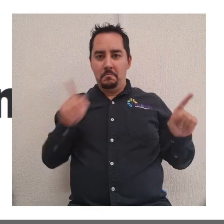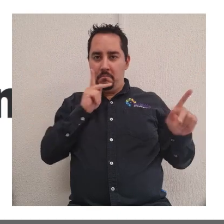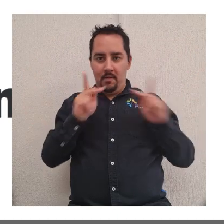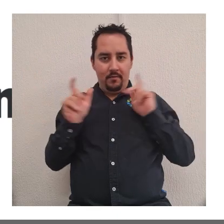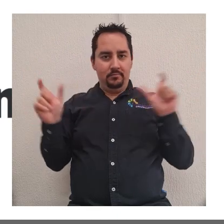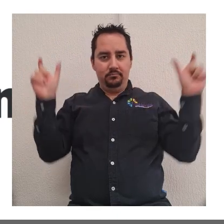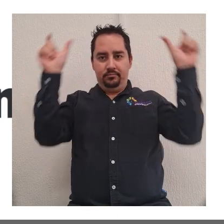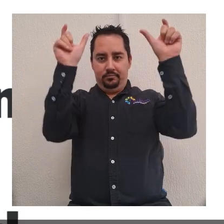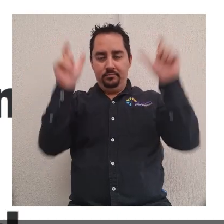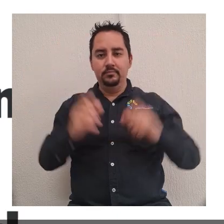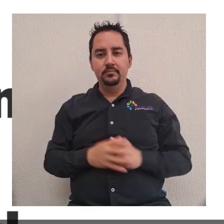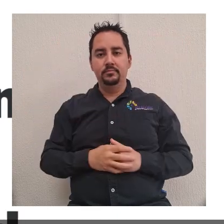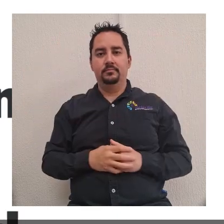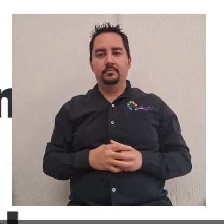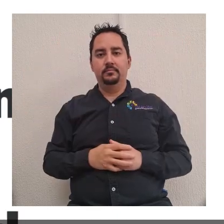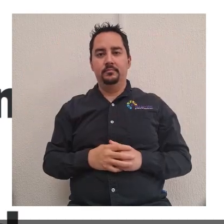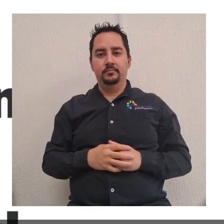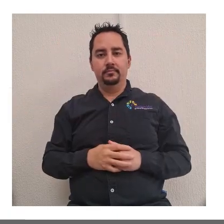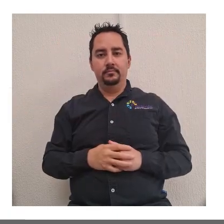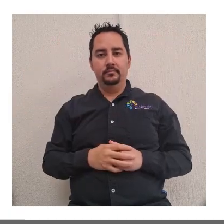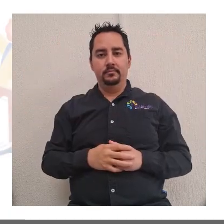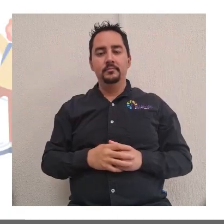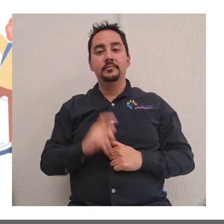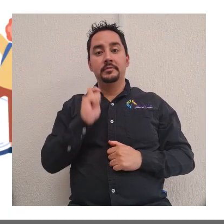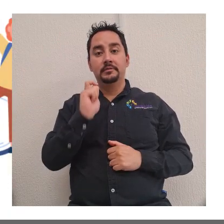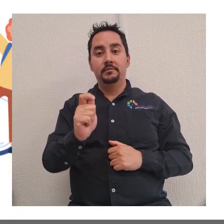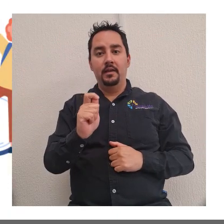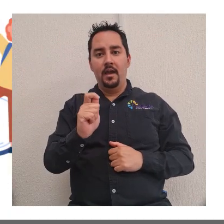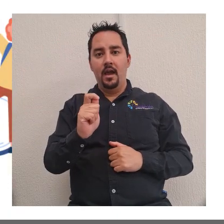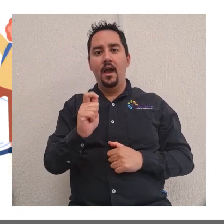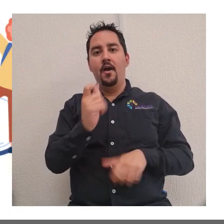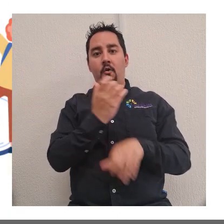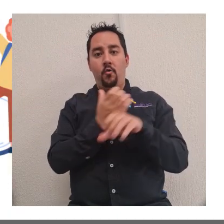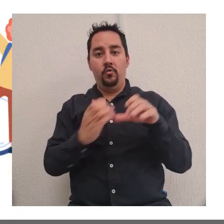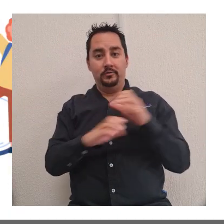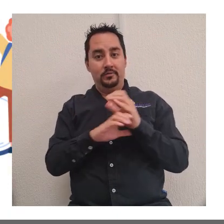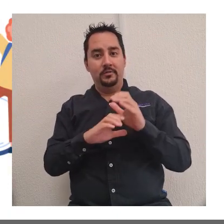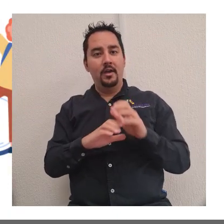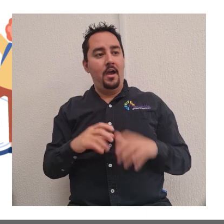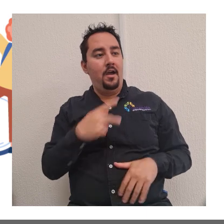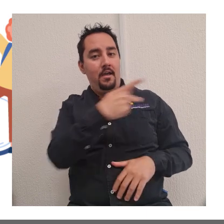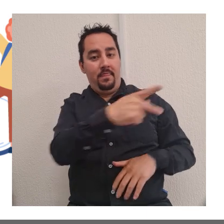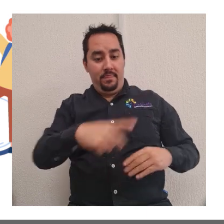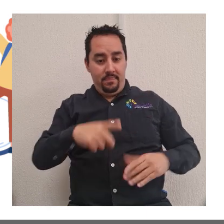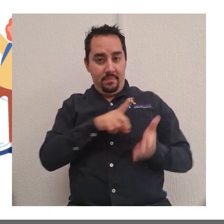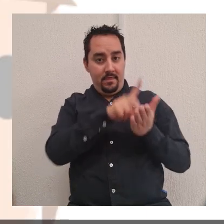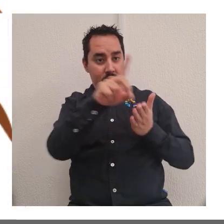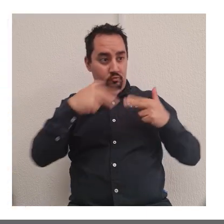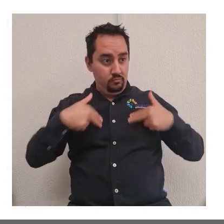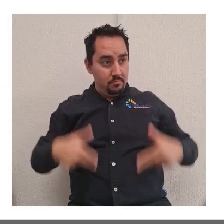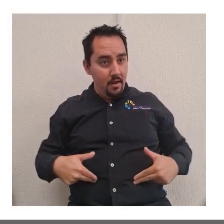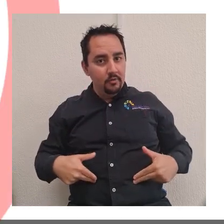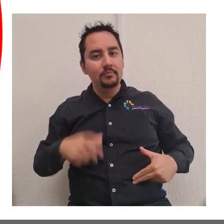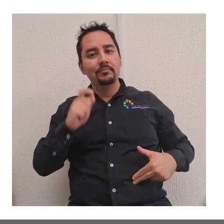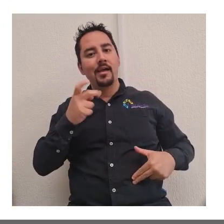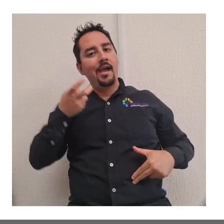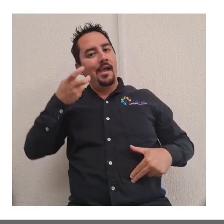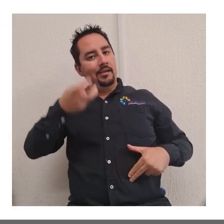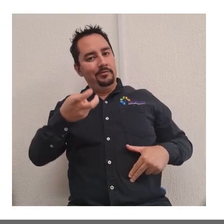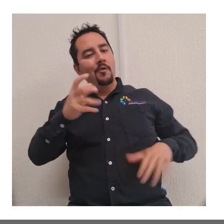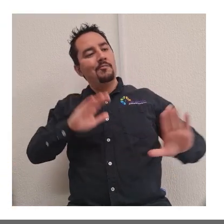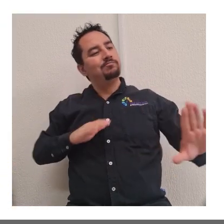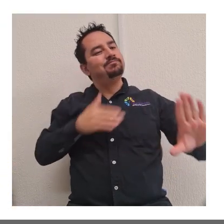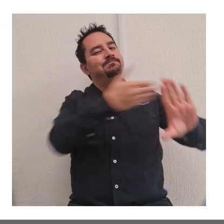presión, humillación o inseguridad. Se trata de actos que atentan contra los derechos humanos, perpetúan los